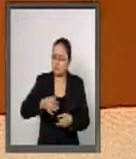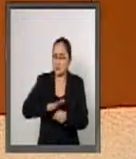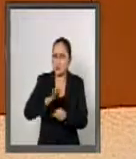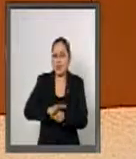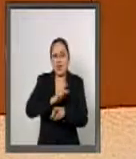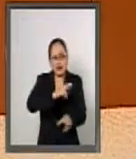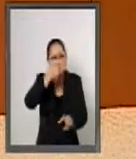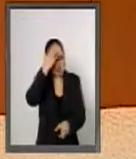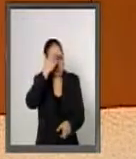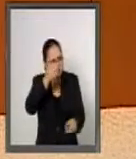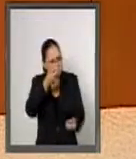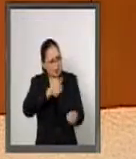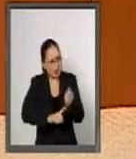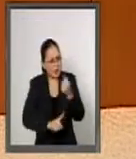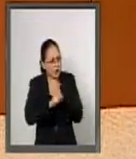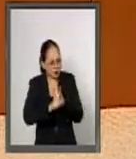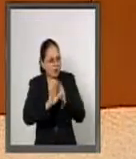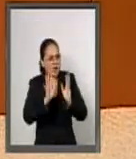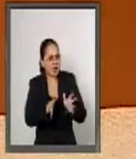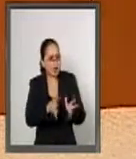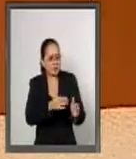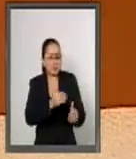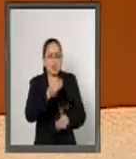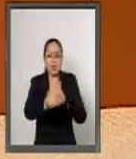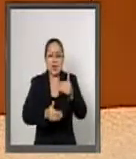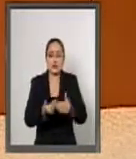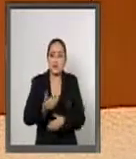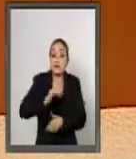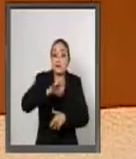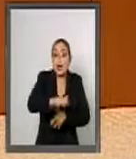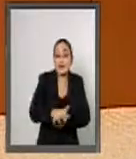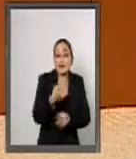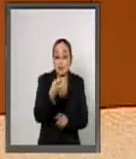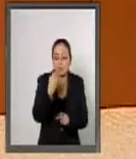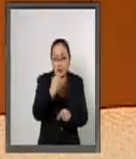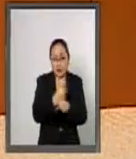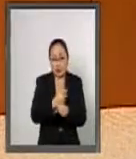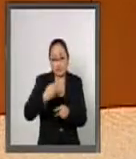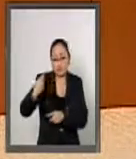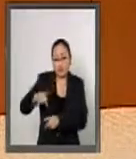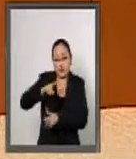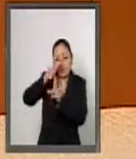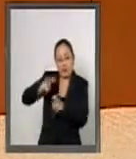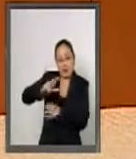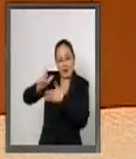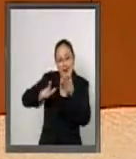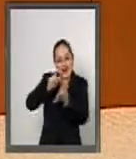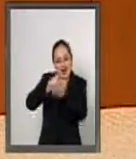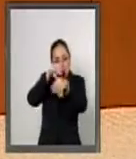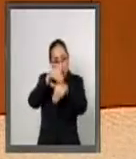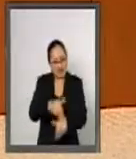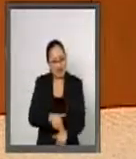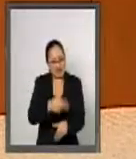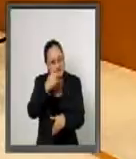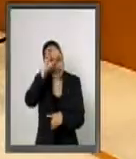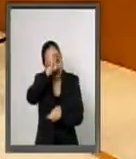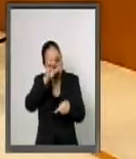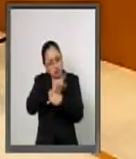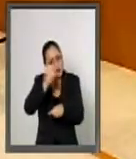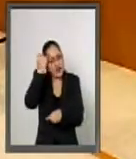problema es el primer paso. La cultura de la legalidad en México es el segundo paso.